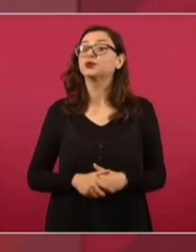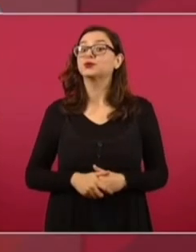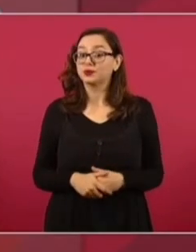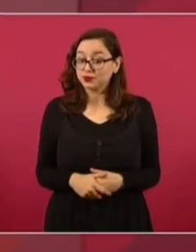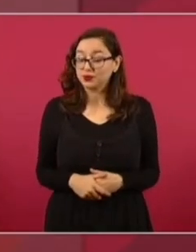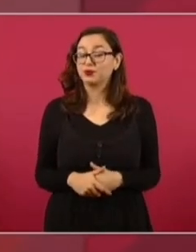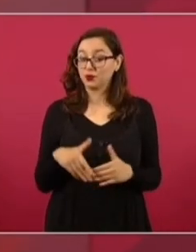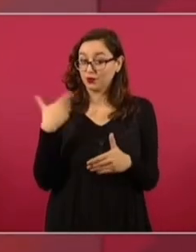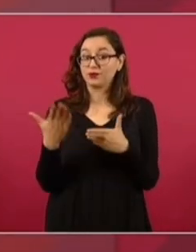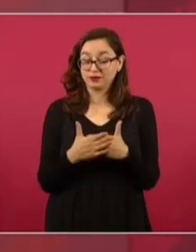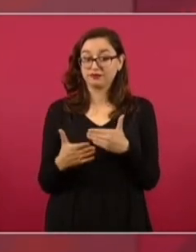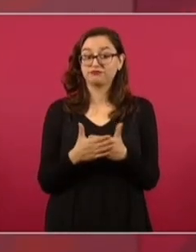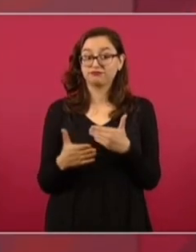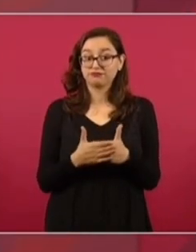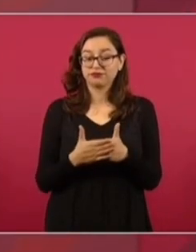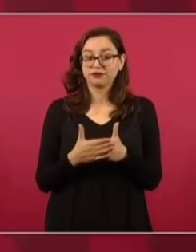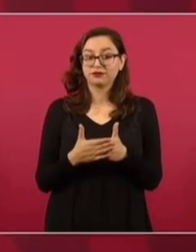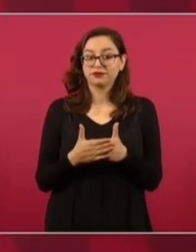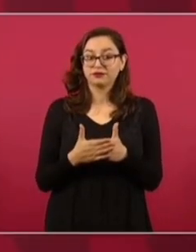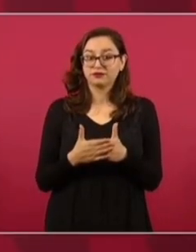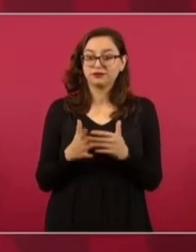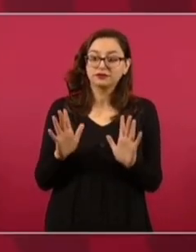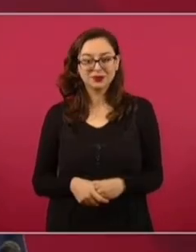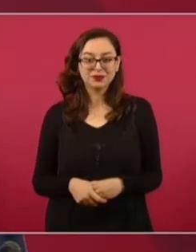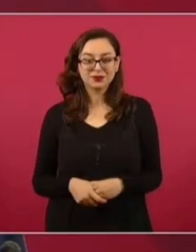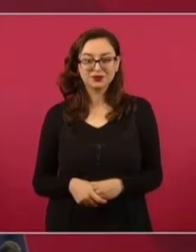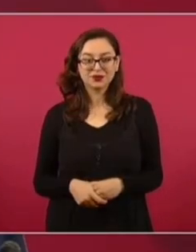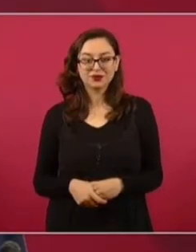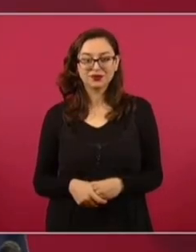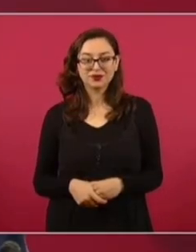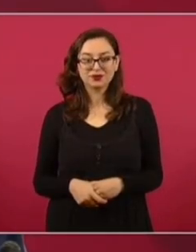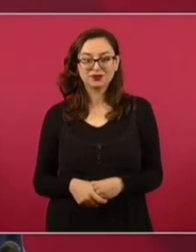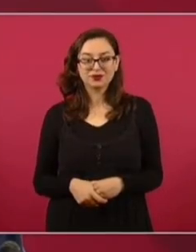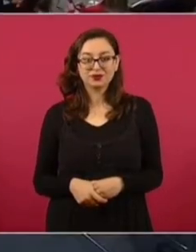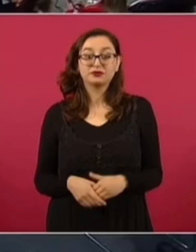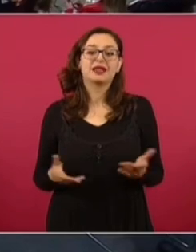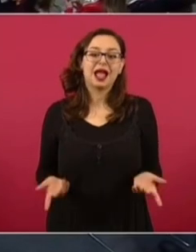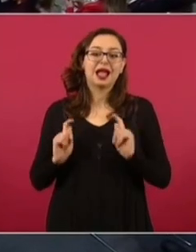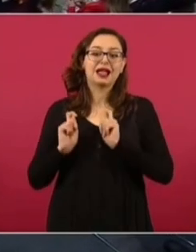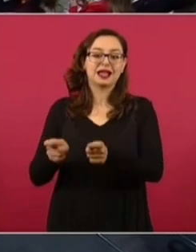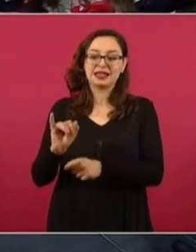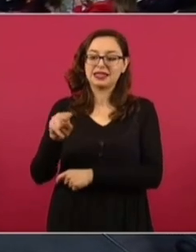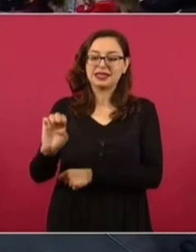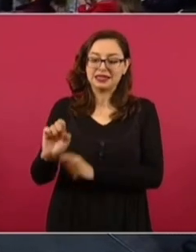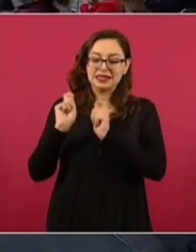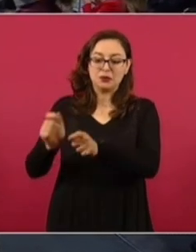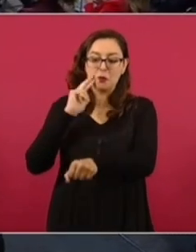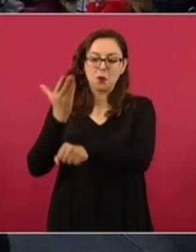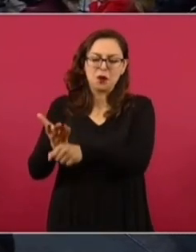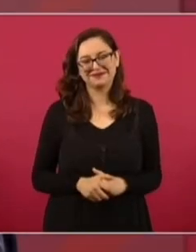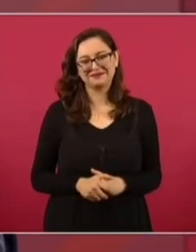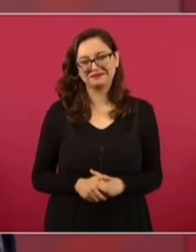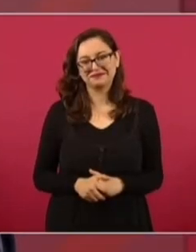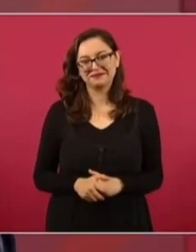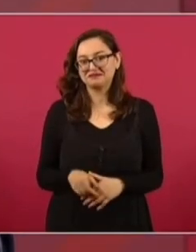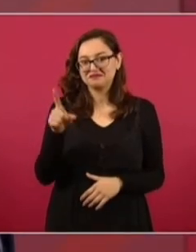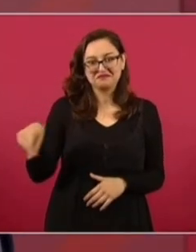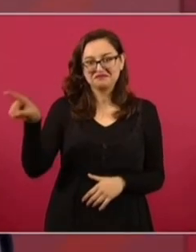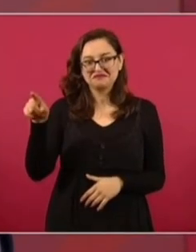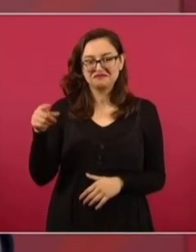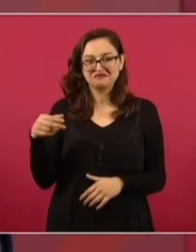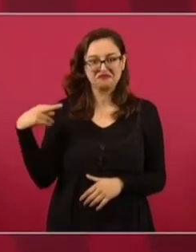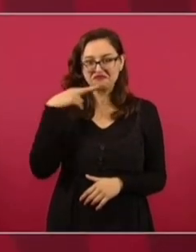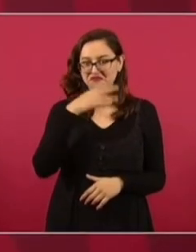ahora las elecciones en el bloque conservador. Claro que si se las encargan al INE, pues ahí no hay problema, ¿no? Son magos,